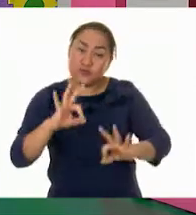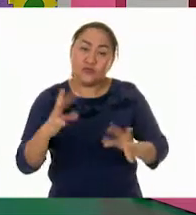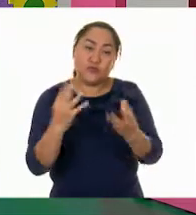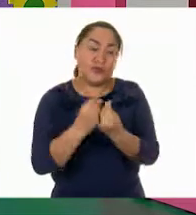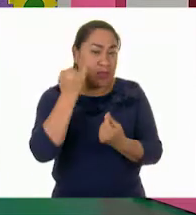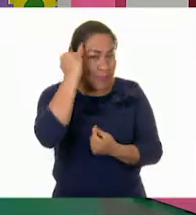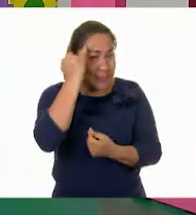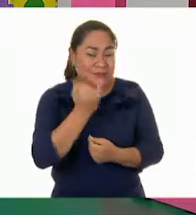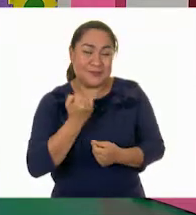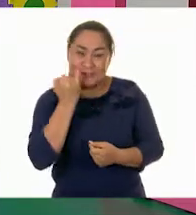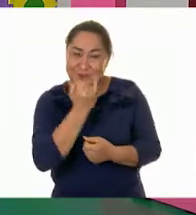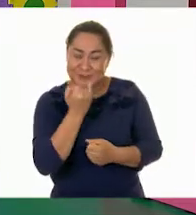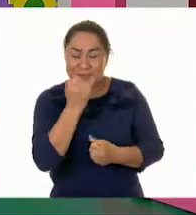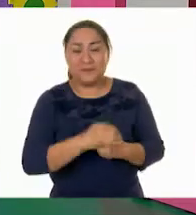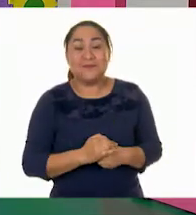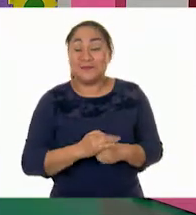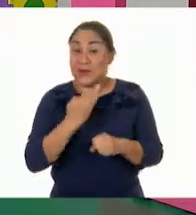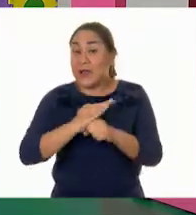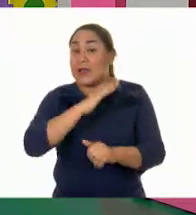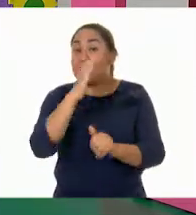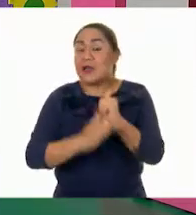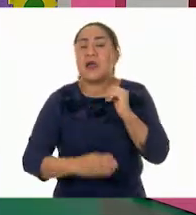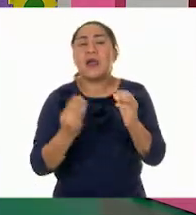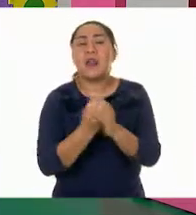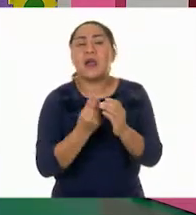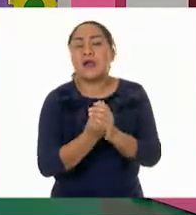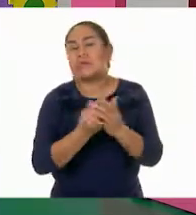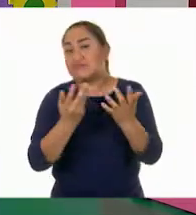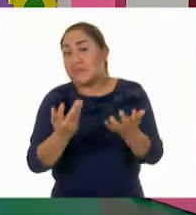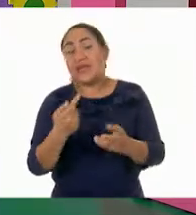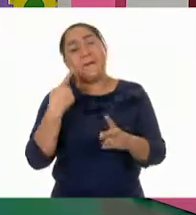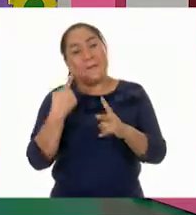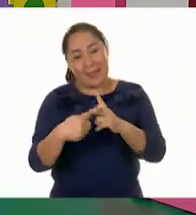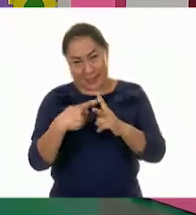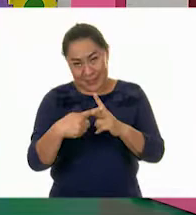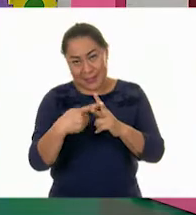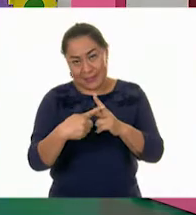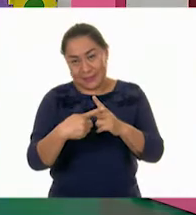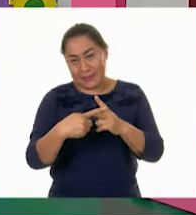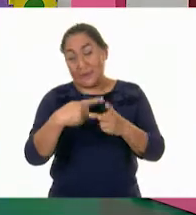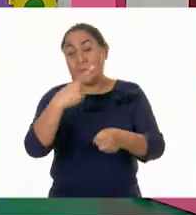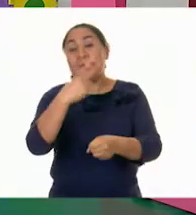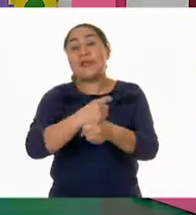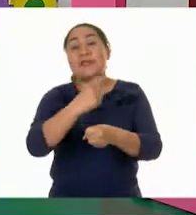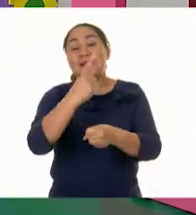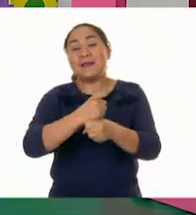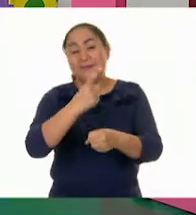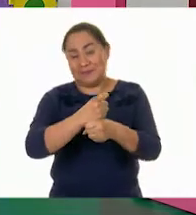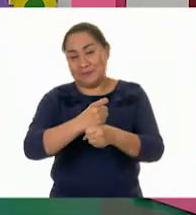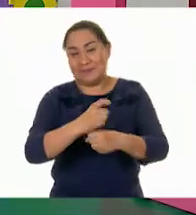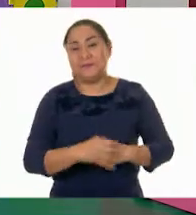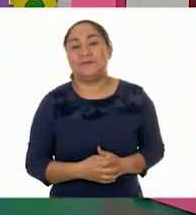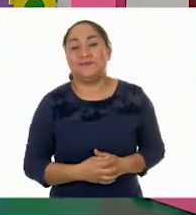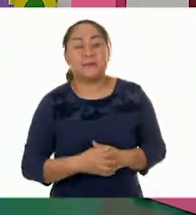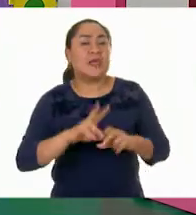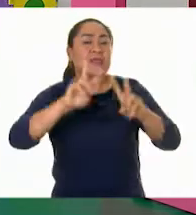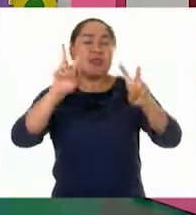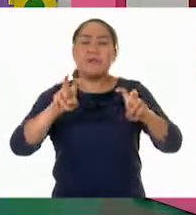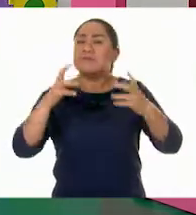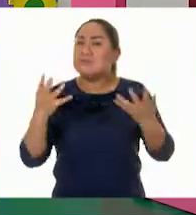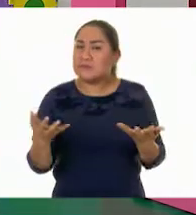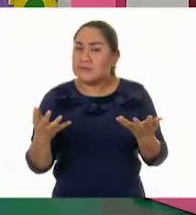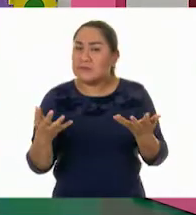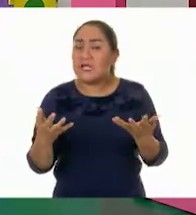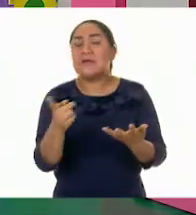materna. Por hoy hemos terminado con la clase de matemáticas de primer grado de primaria. El tema fue,